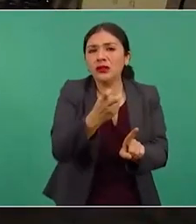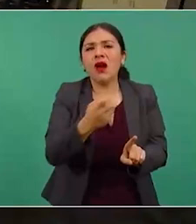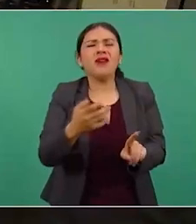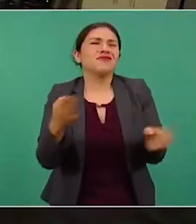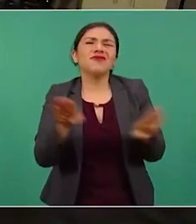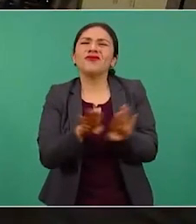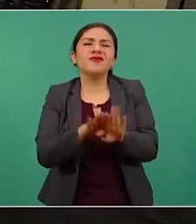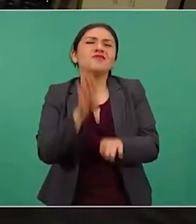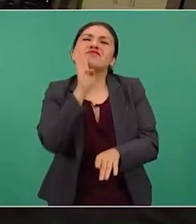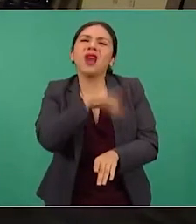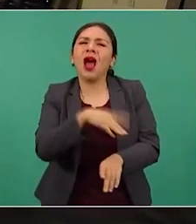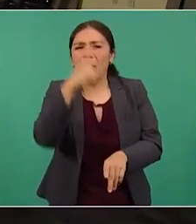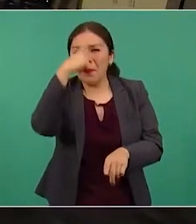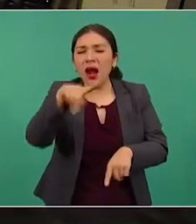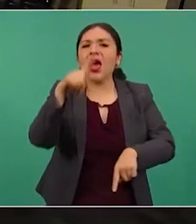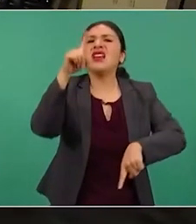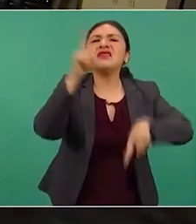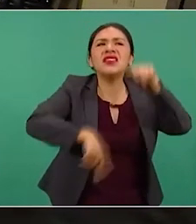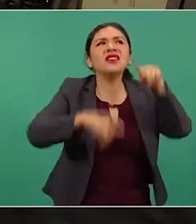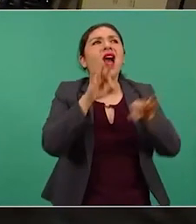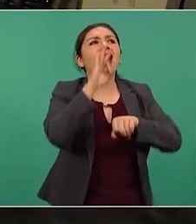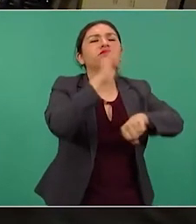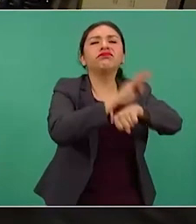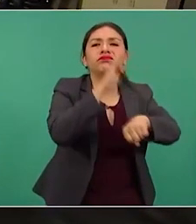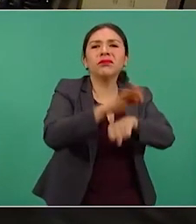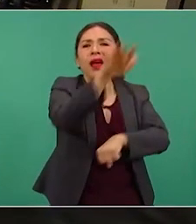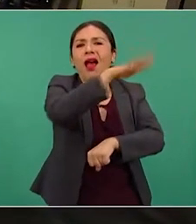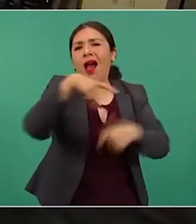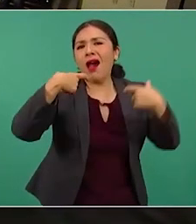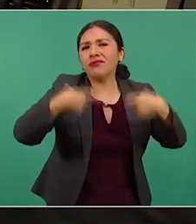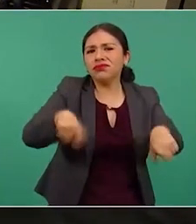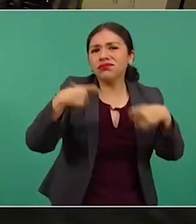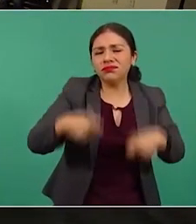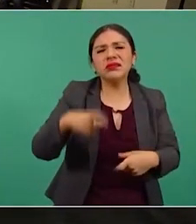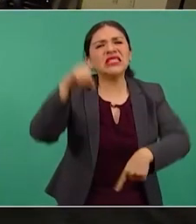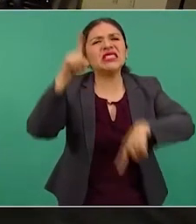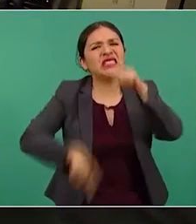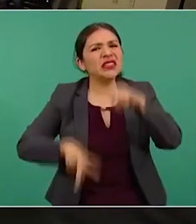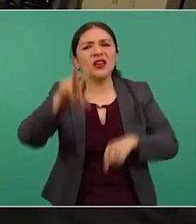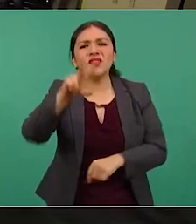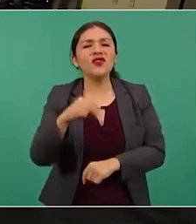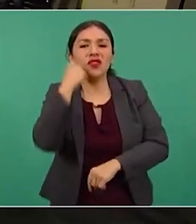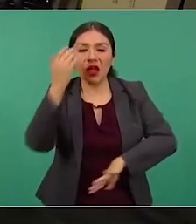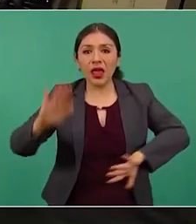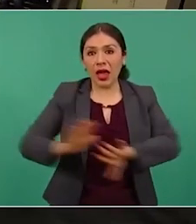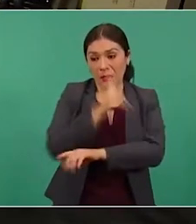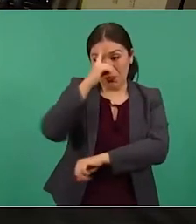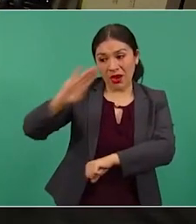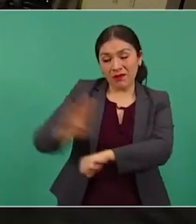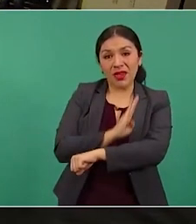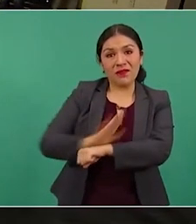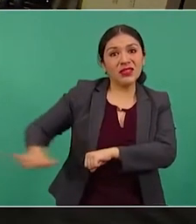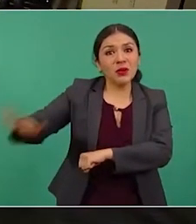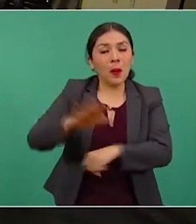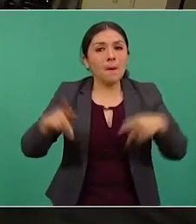tendenciosos, excluyentes, neoliberales y adversos a la transformación en beneficio del pueblo?